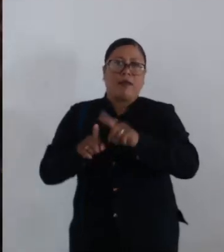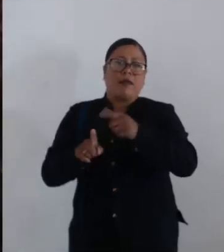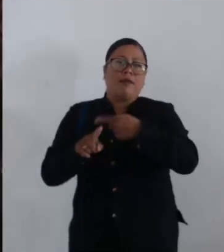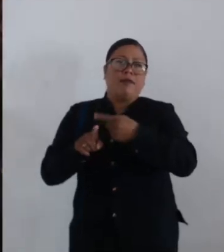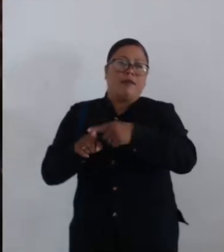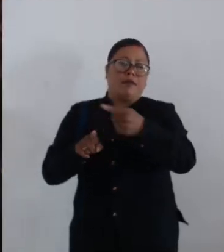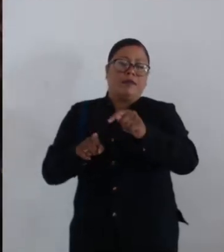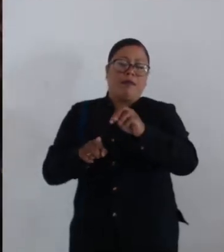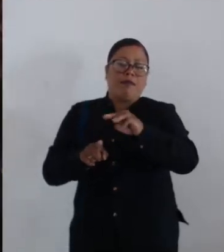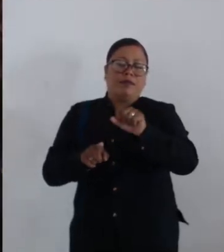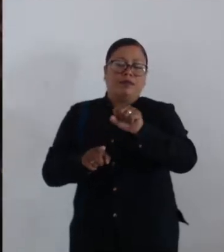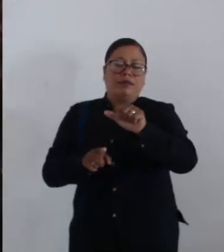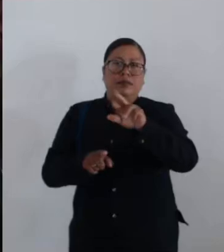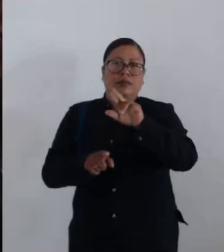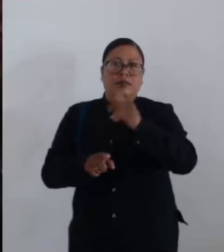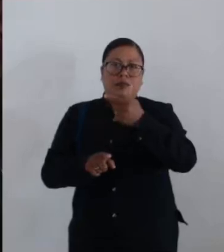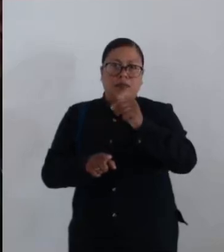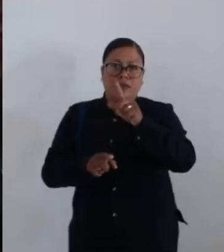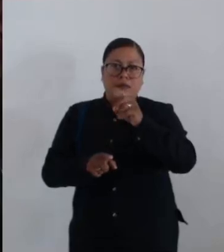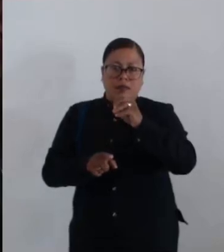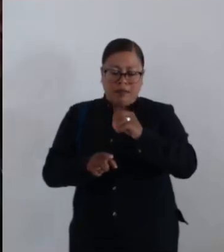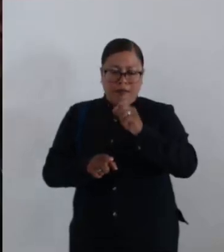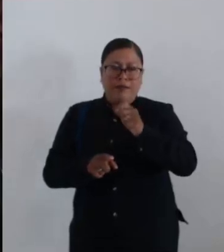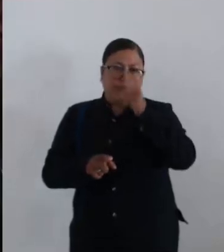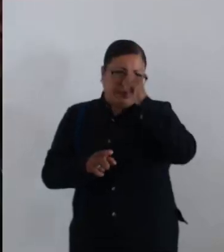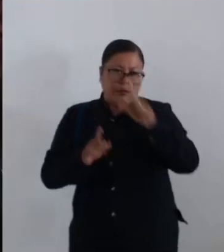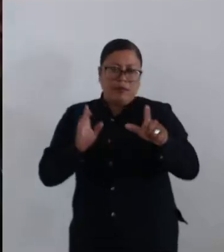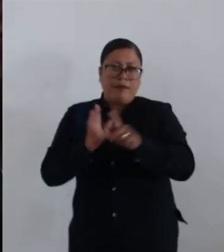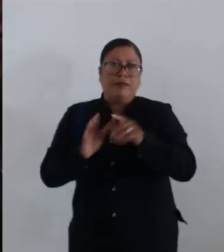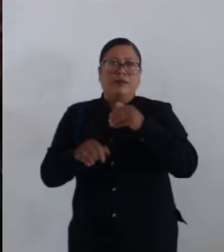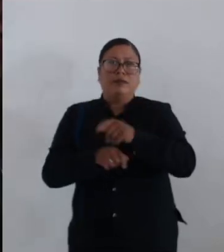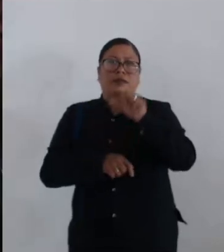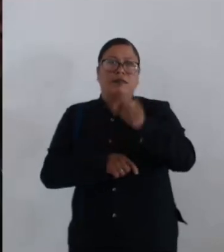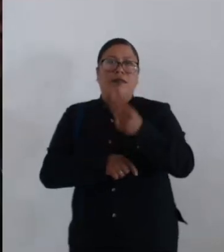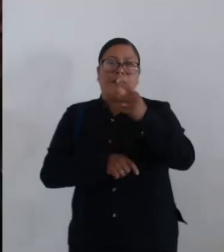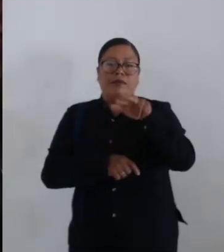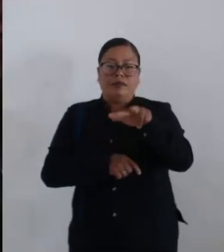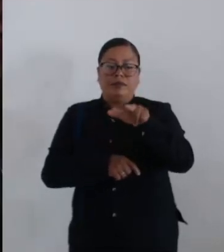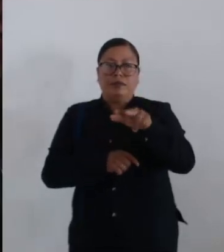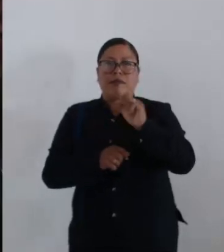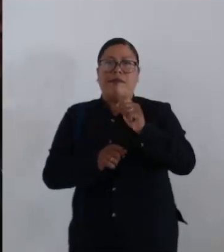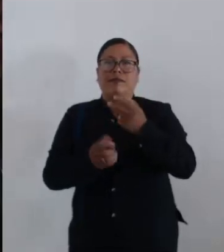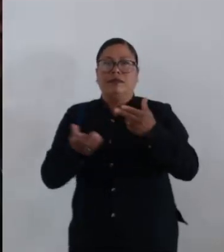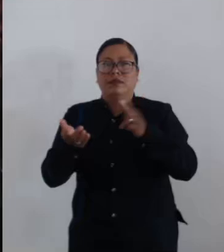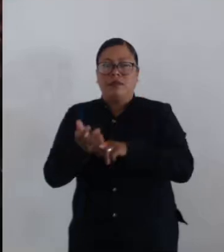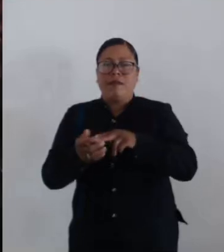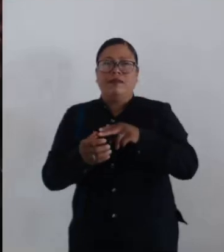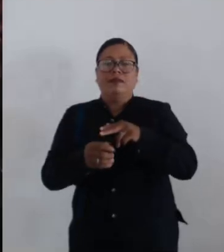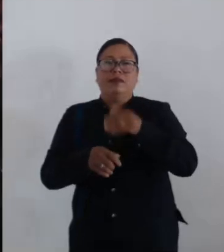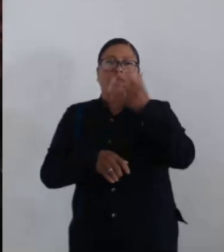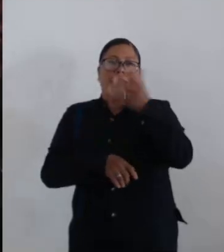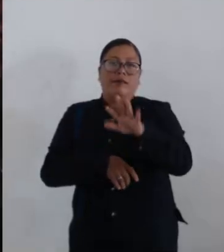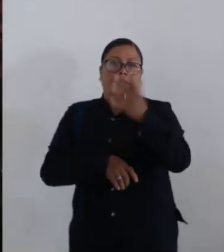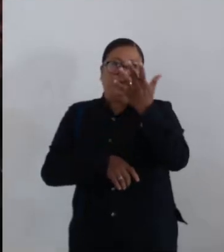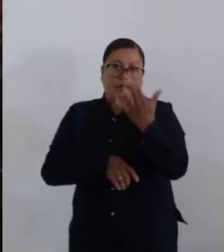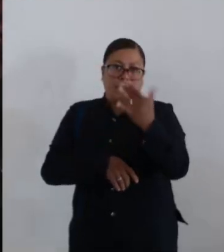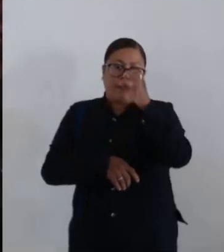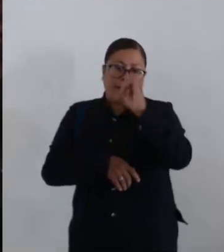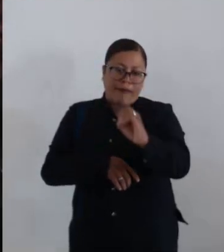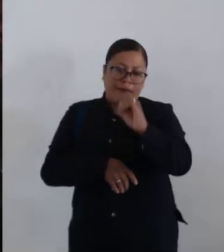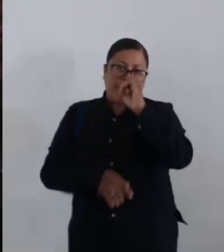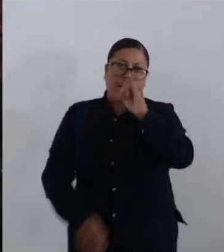ciudadana Tomasa Regalado Cabrera, respecto del puesto fijo número 2118, con objeto contrato 1050